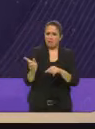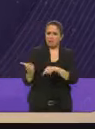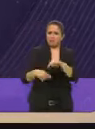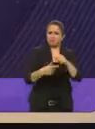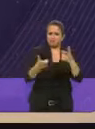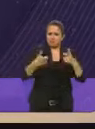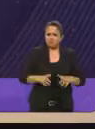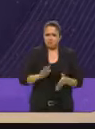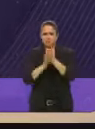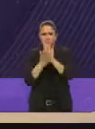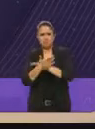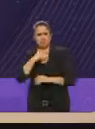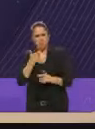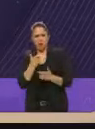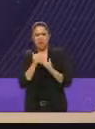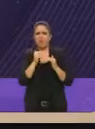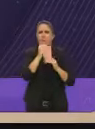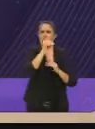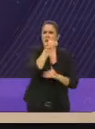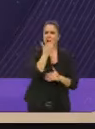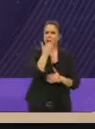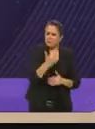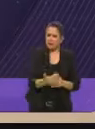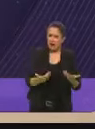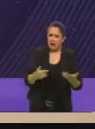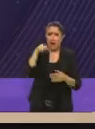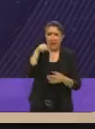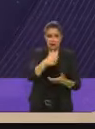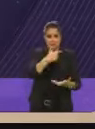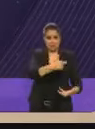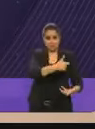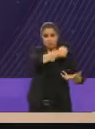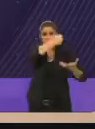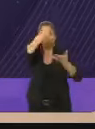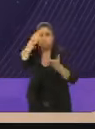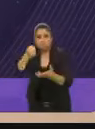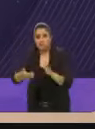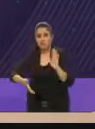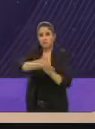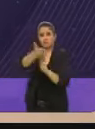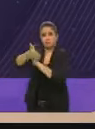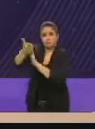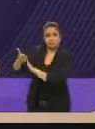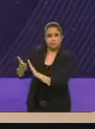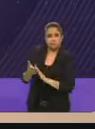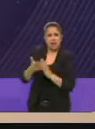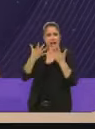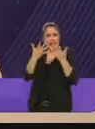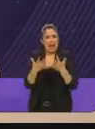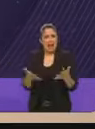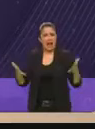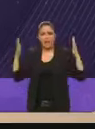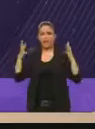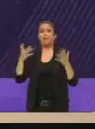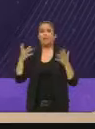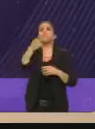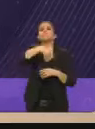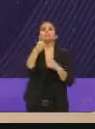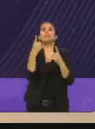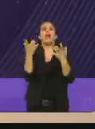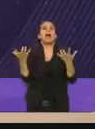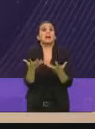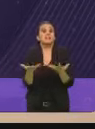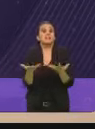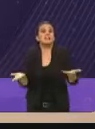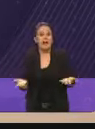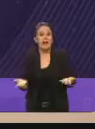insisto aquí se llevó a cabo una inversión en obra muy grande que vamos a hacer vamos